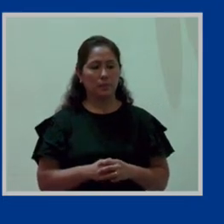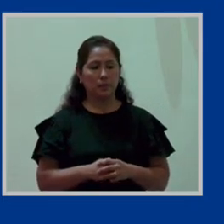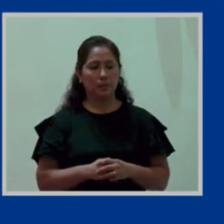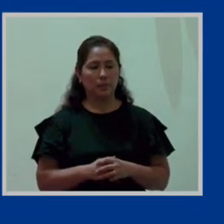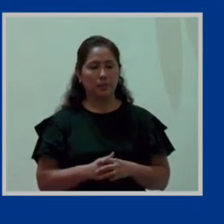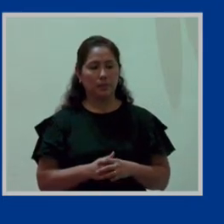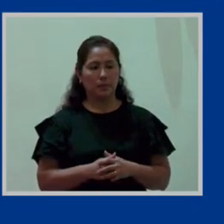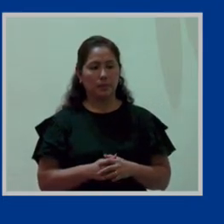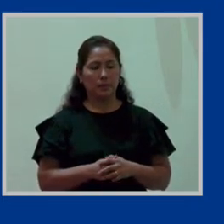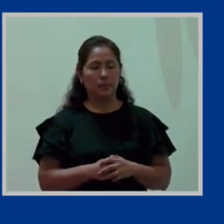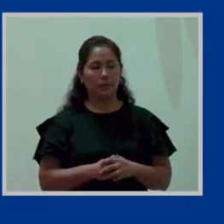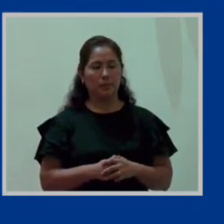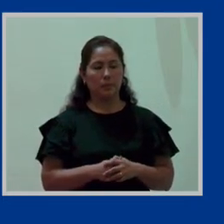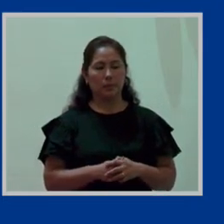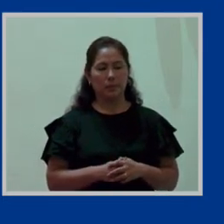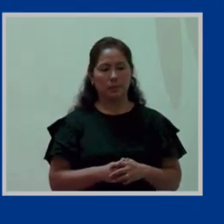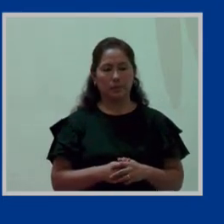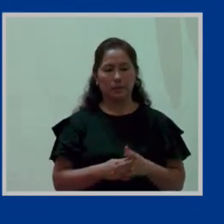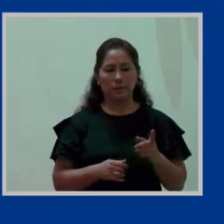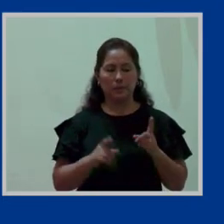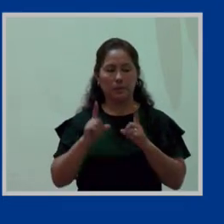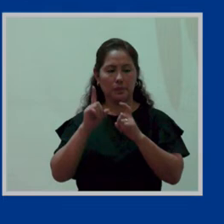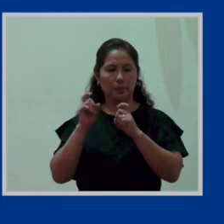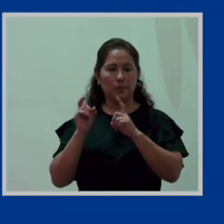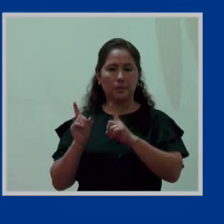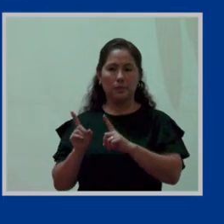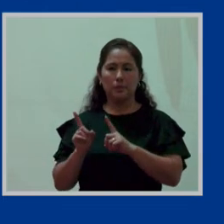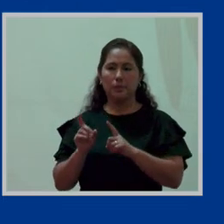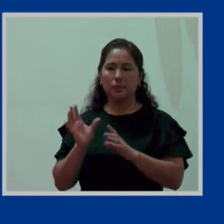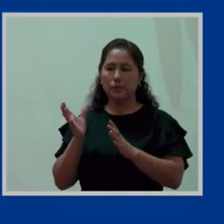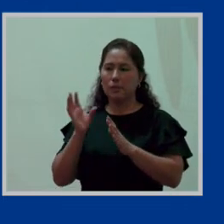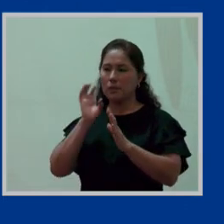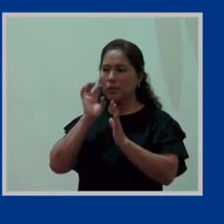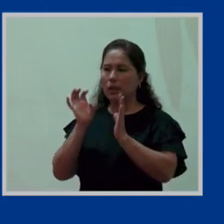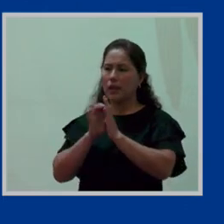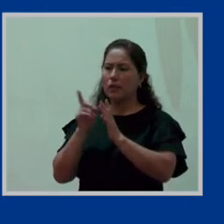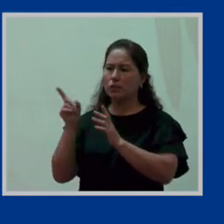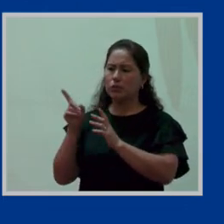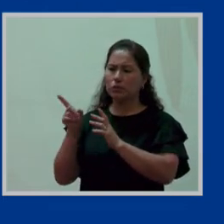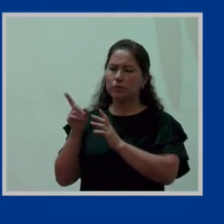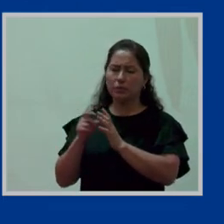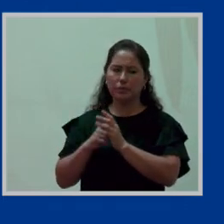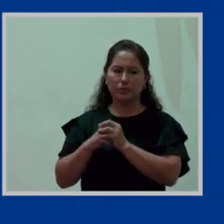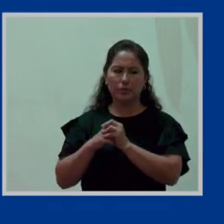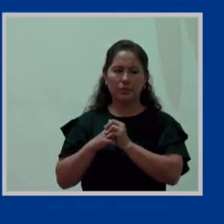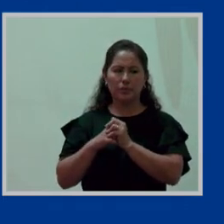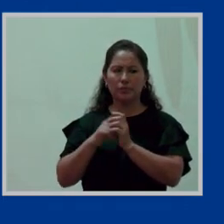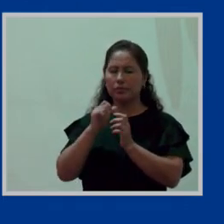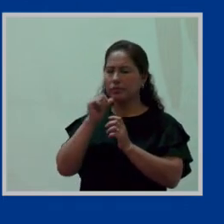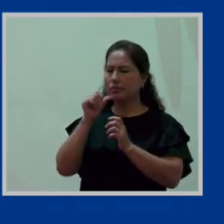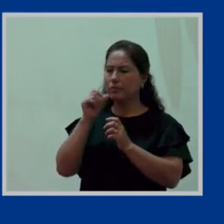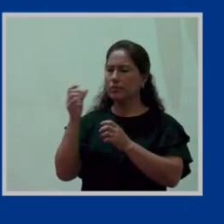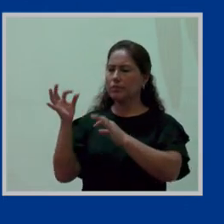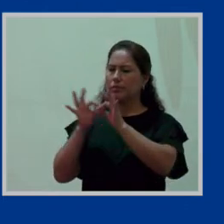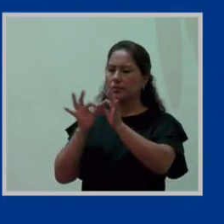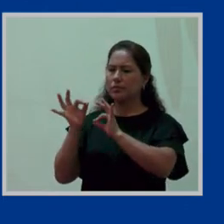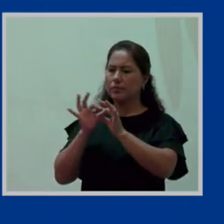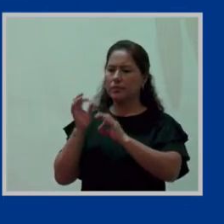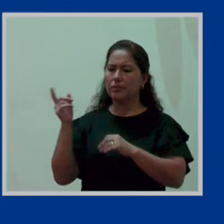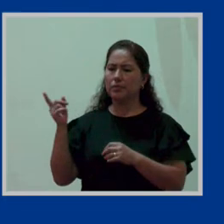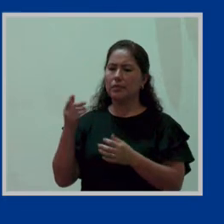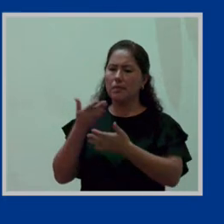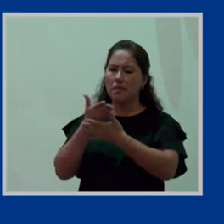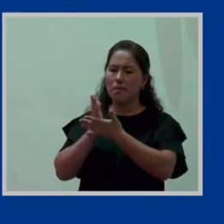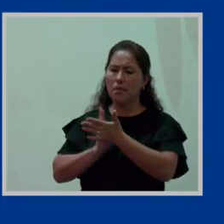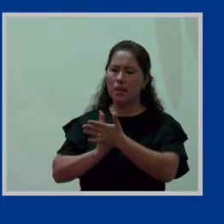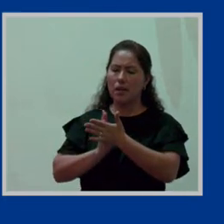¿perdón? sí díganle usted por ejemplo quizá en un documento en la parte